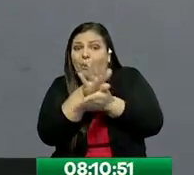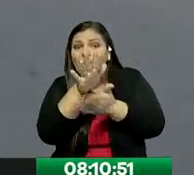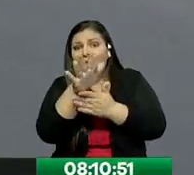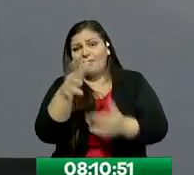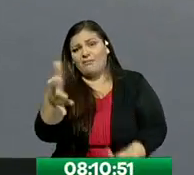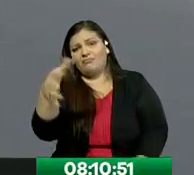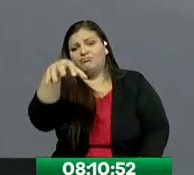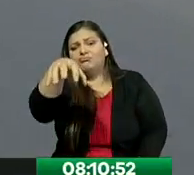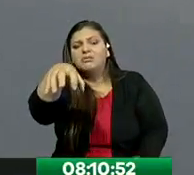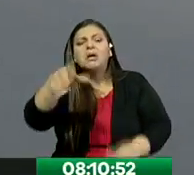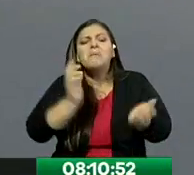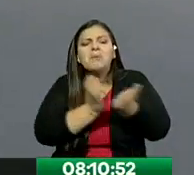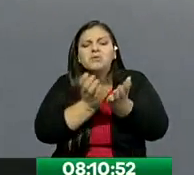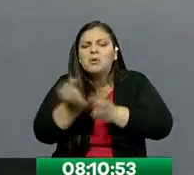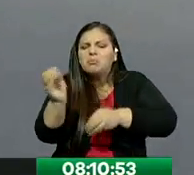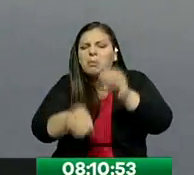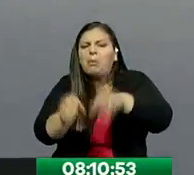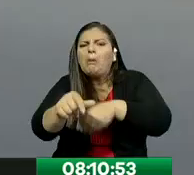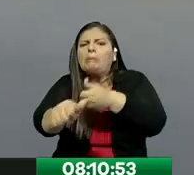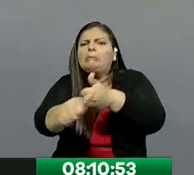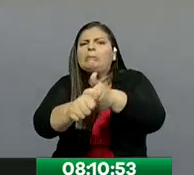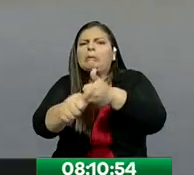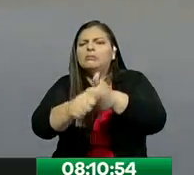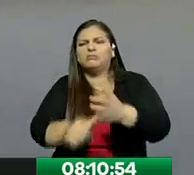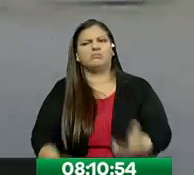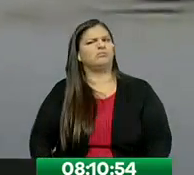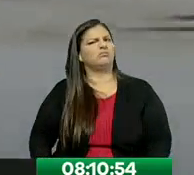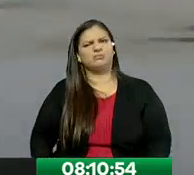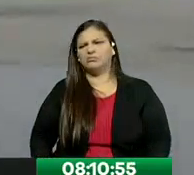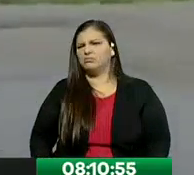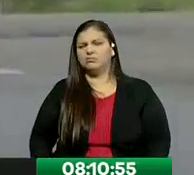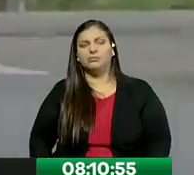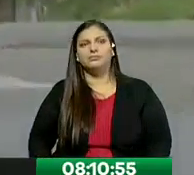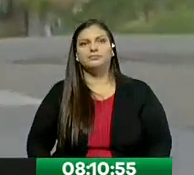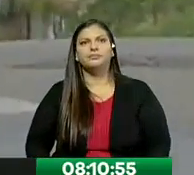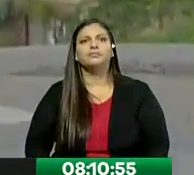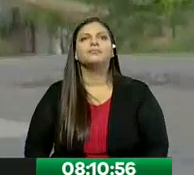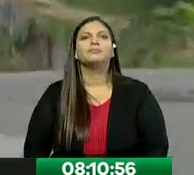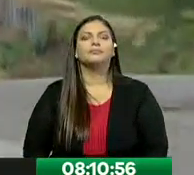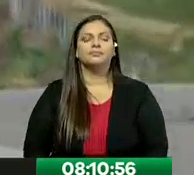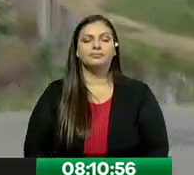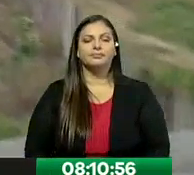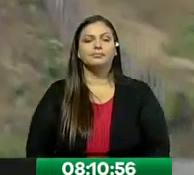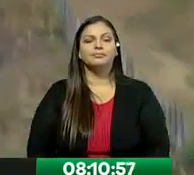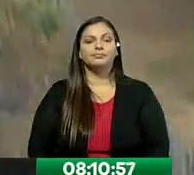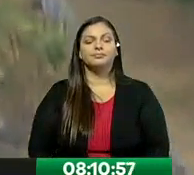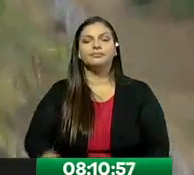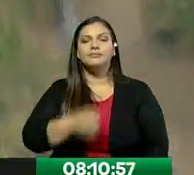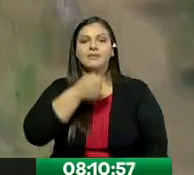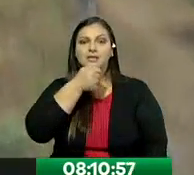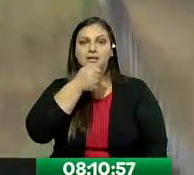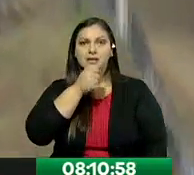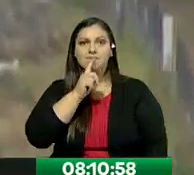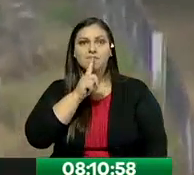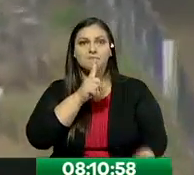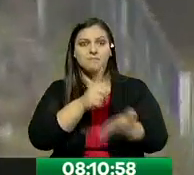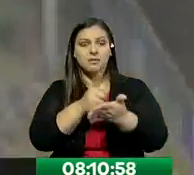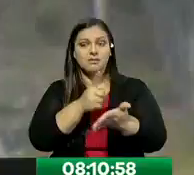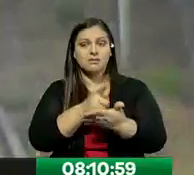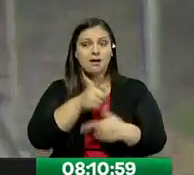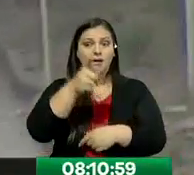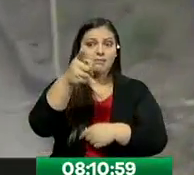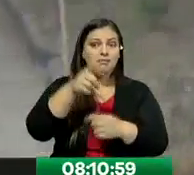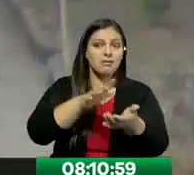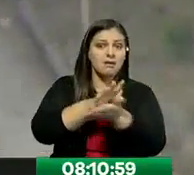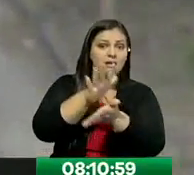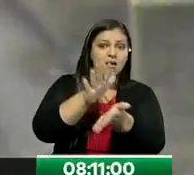no me parece. Sí, se me llegaron unas imágenes que hay un rumbo de basura en plena puerta o junto a la puerta